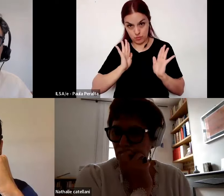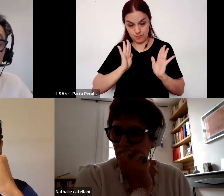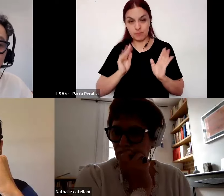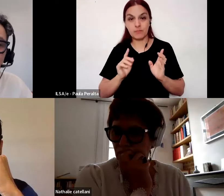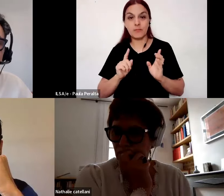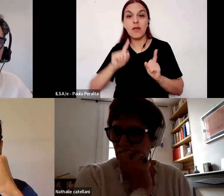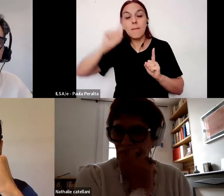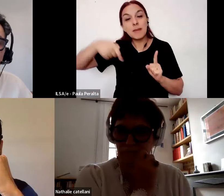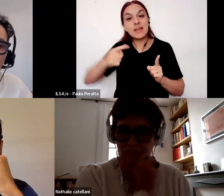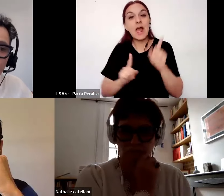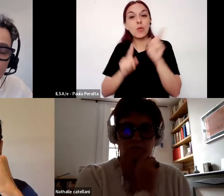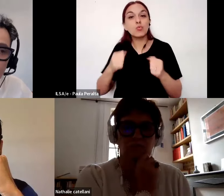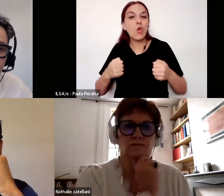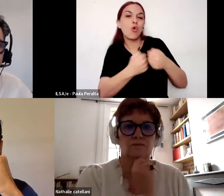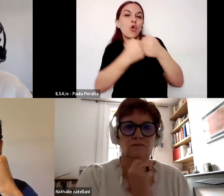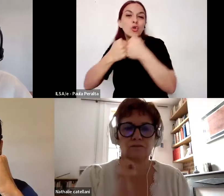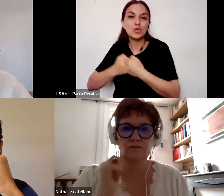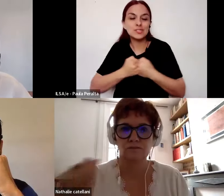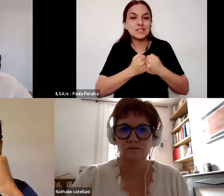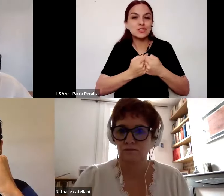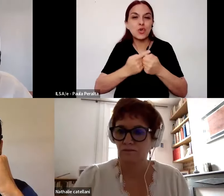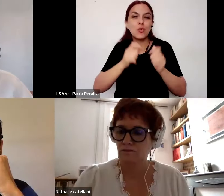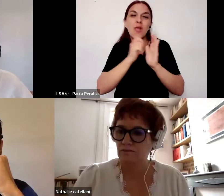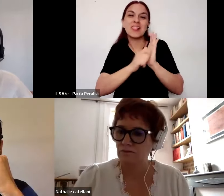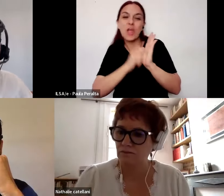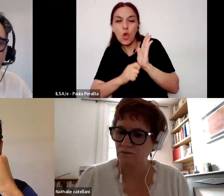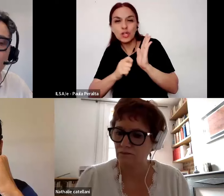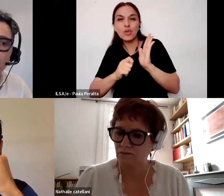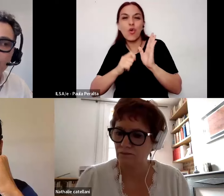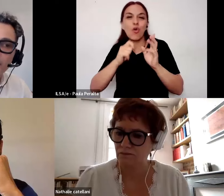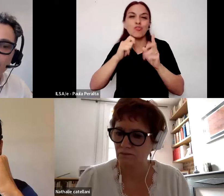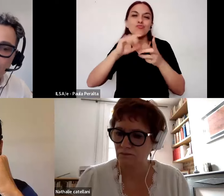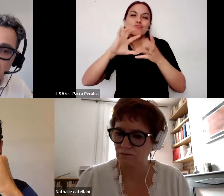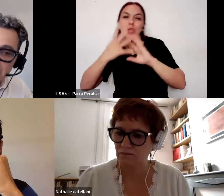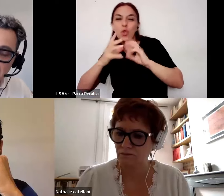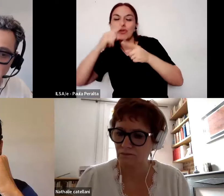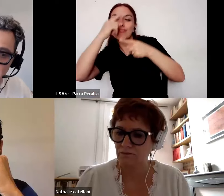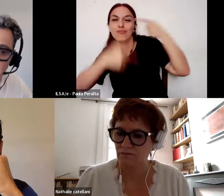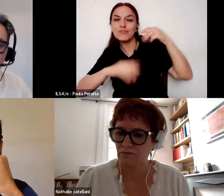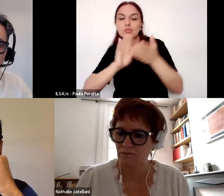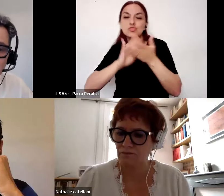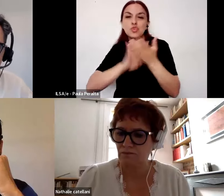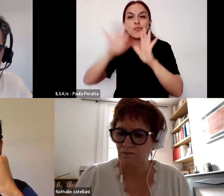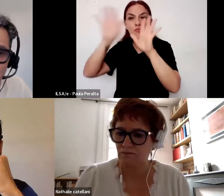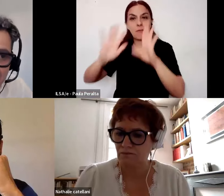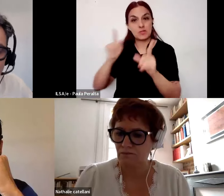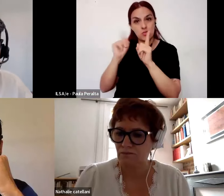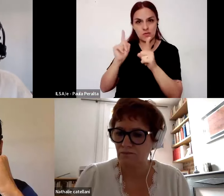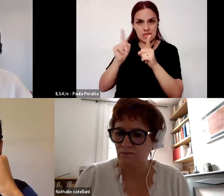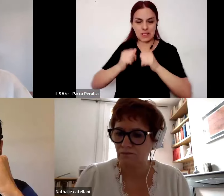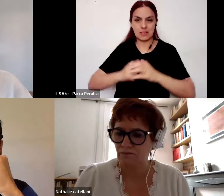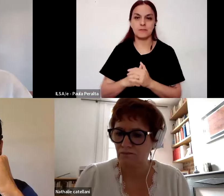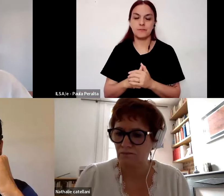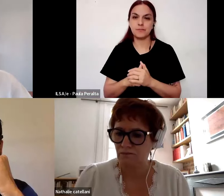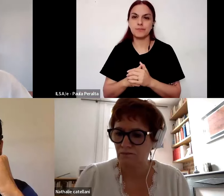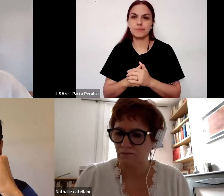teóricos epistemológicos metodológicos en el campo de la formación docente más allá de